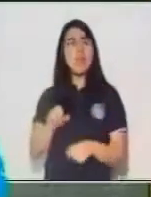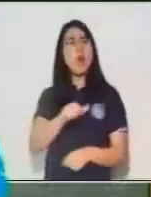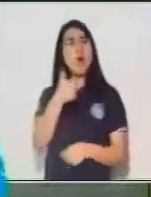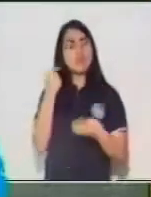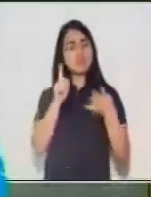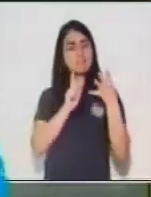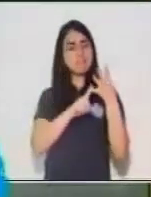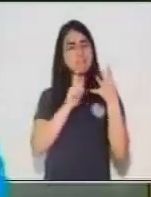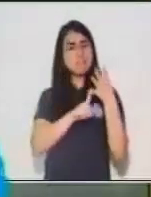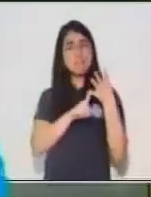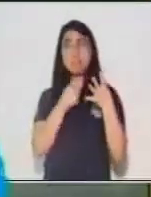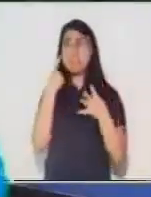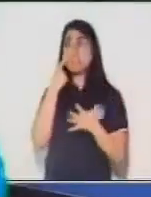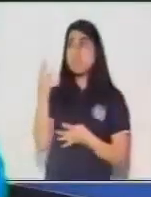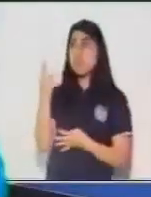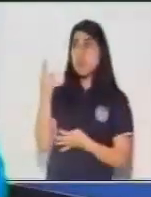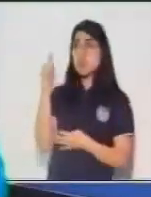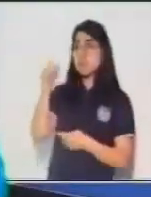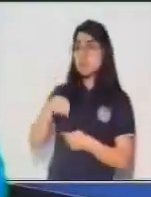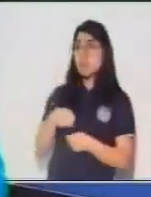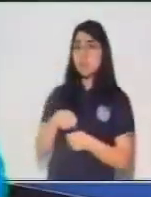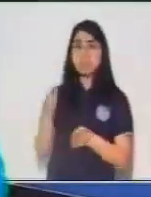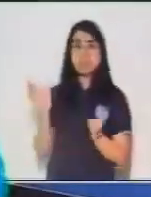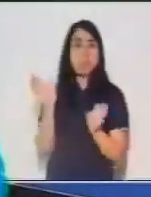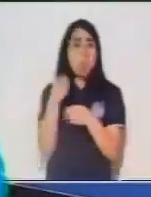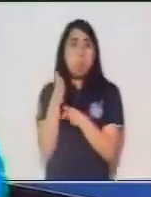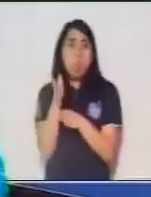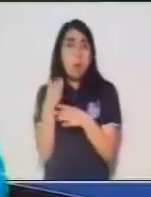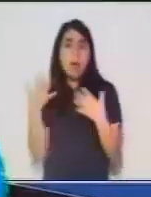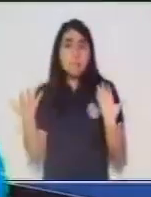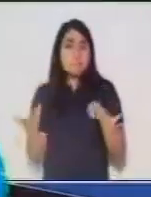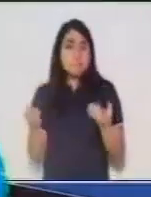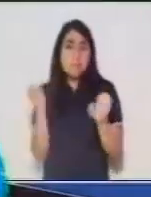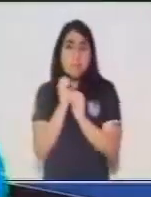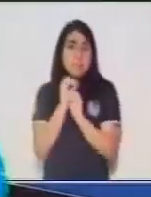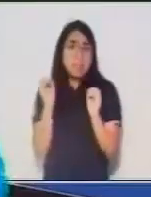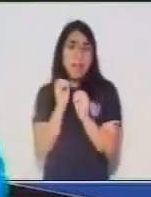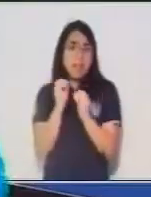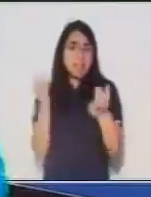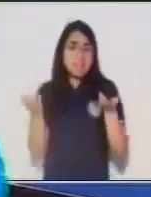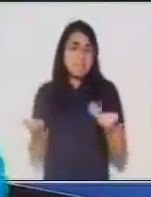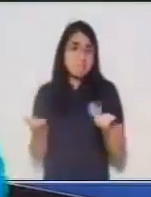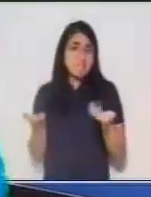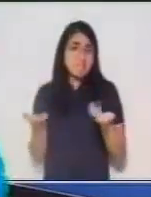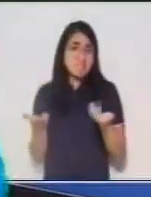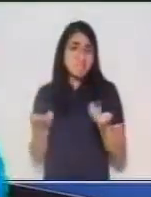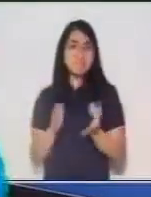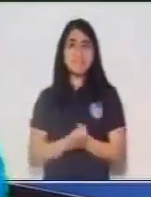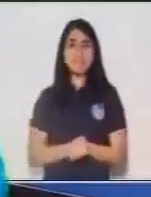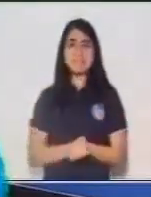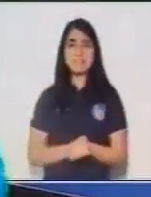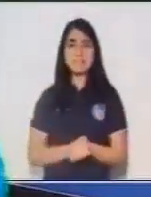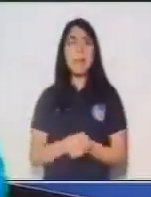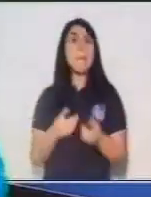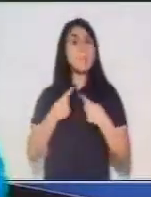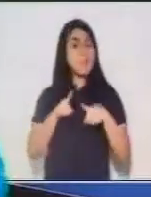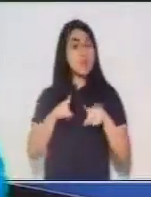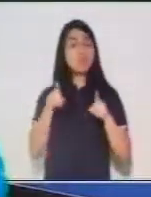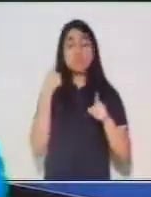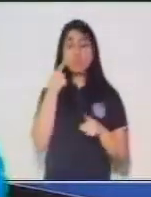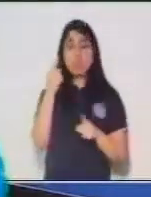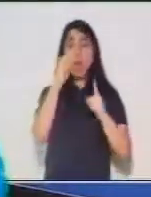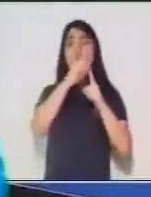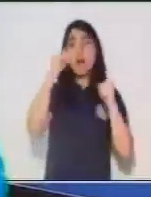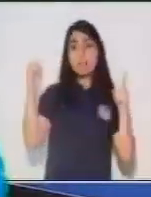no hay y no afecta en nada a la oración o a la parte del sujeto porque, pues, no hay necesidad de